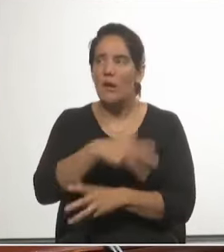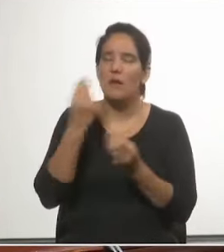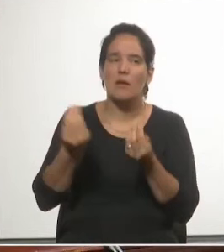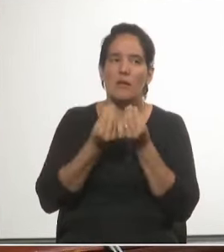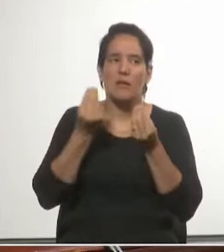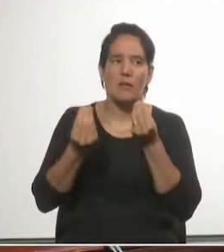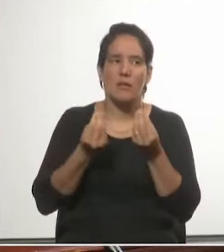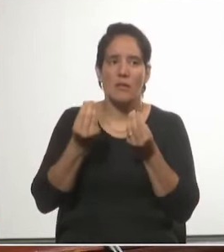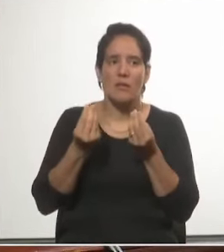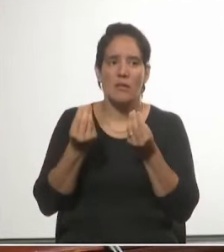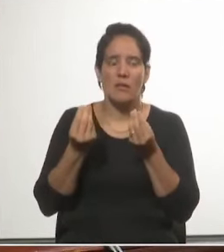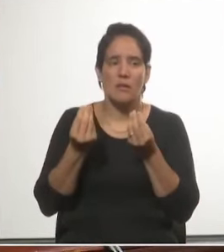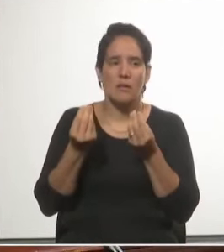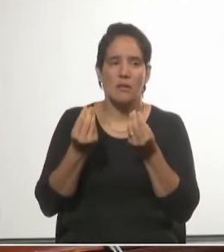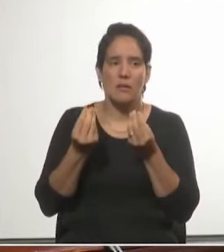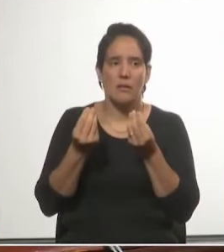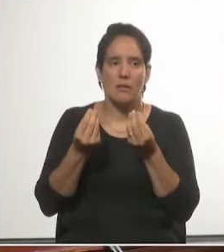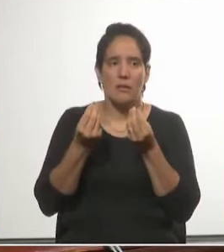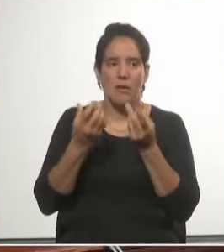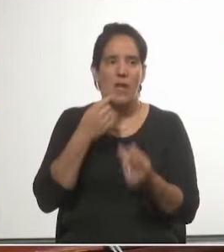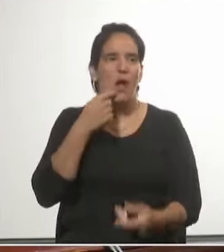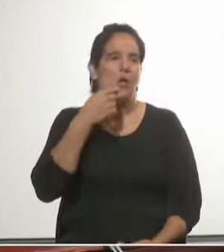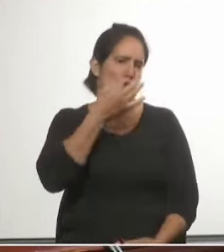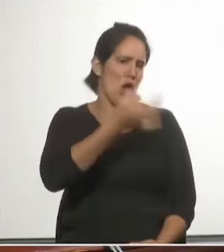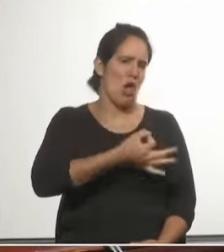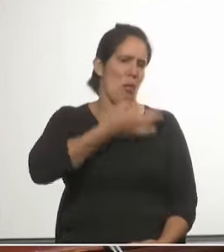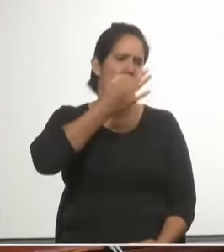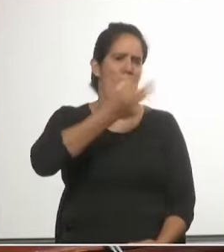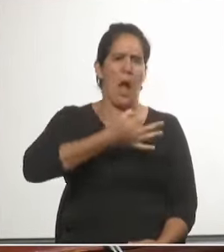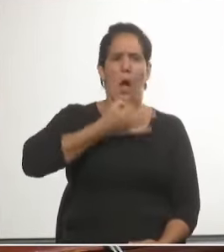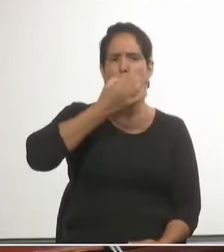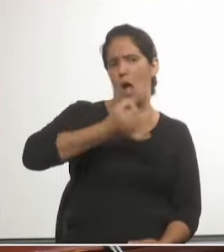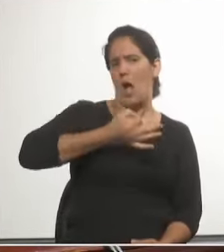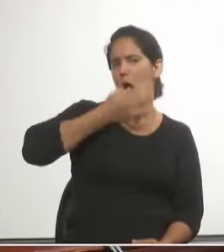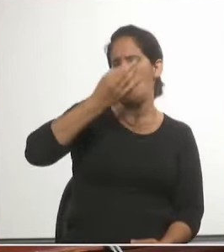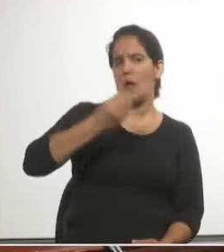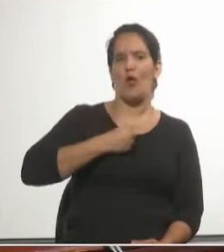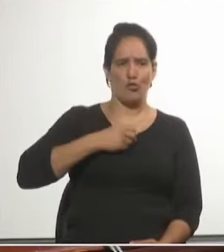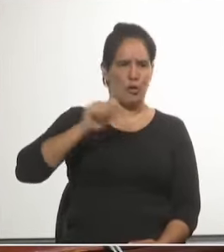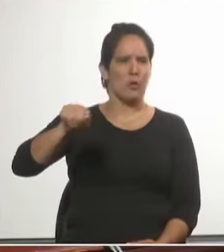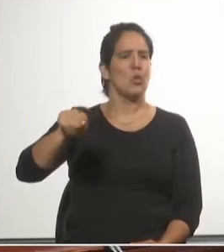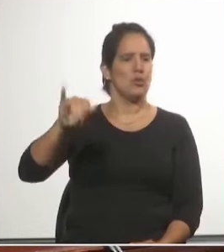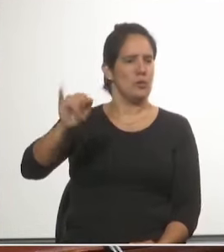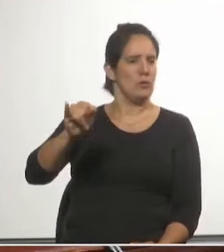que a pesar de que de la boca para afuera decimos que tenemos confianza en la justicia?